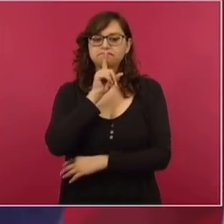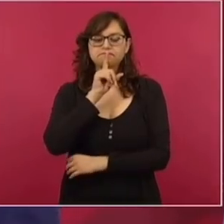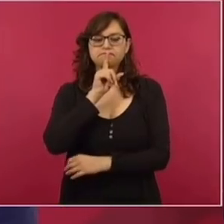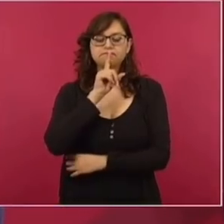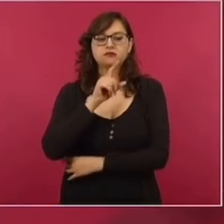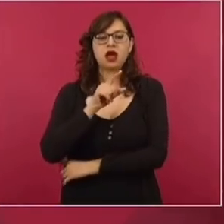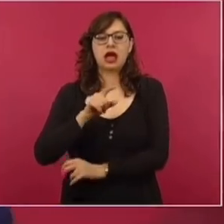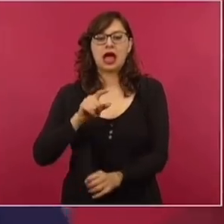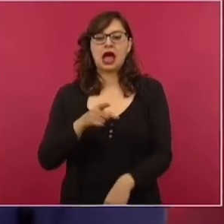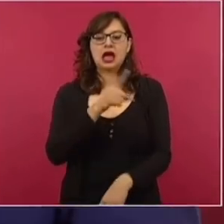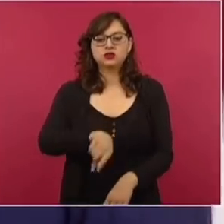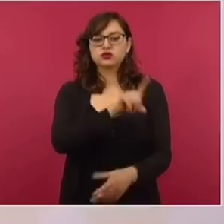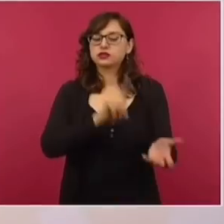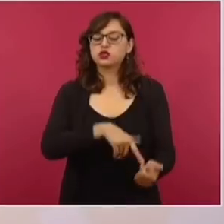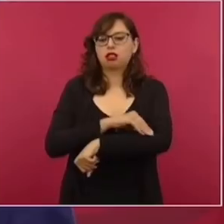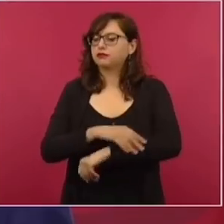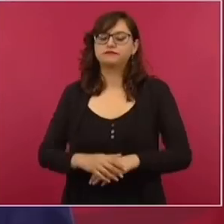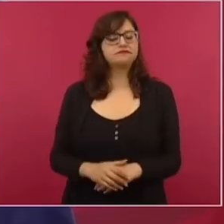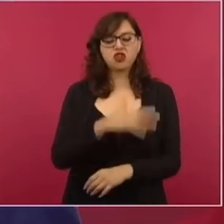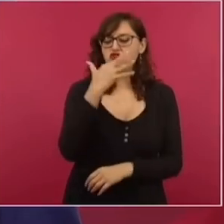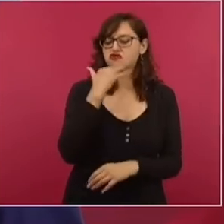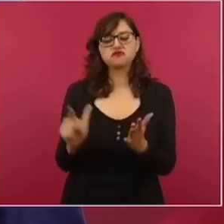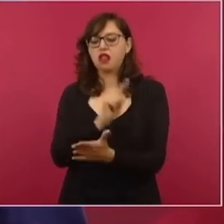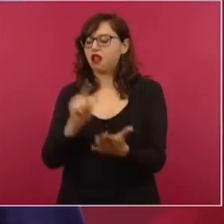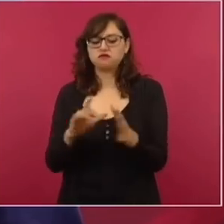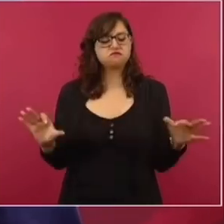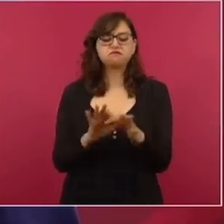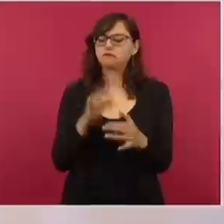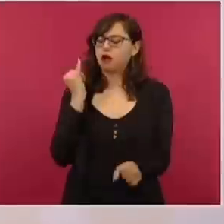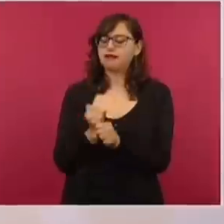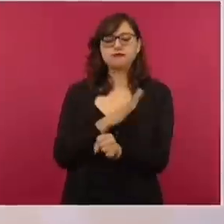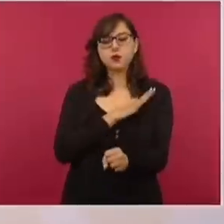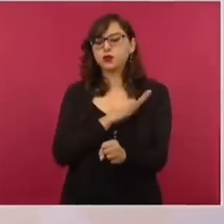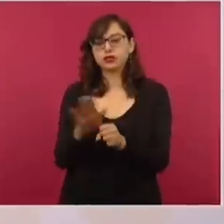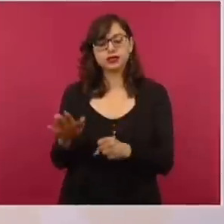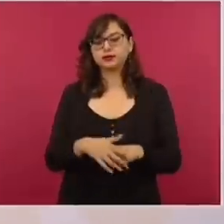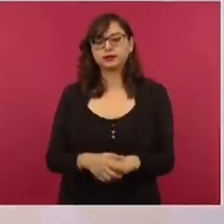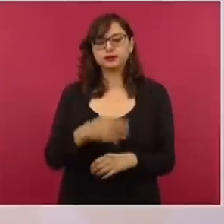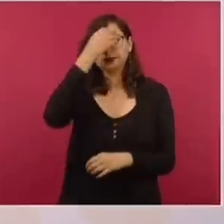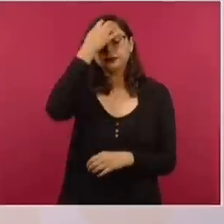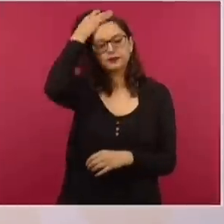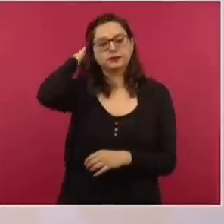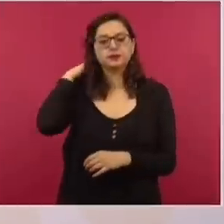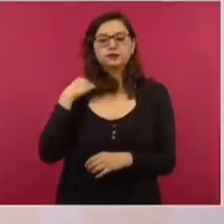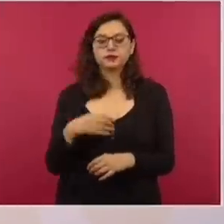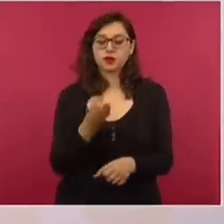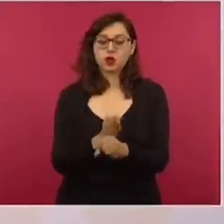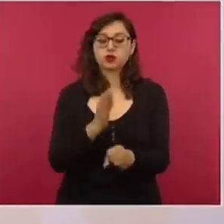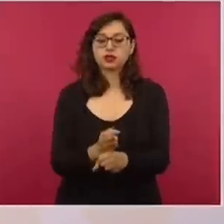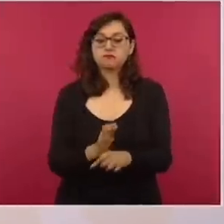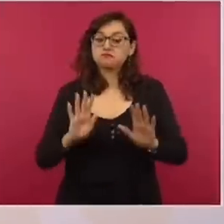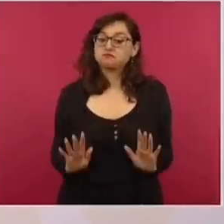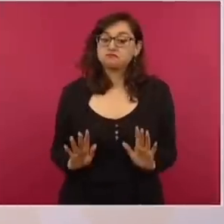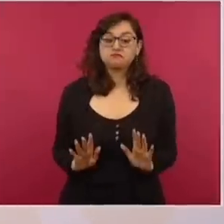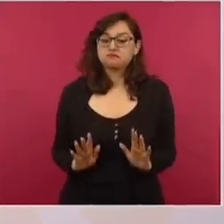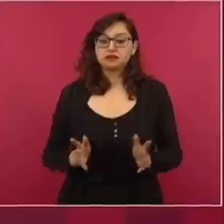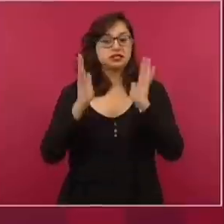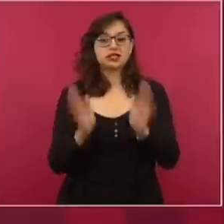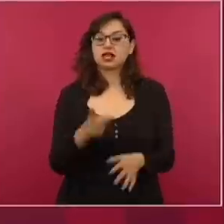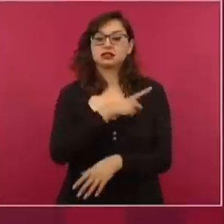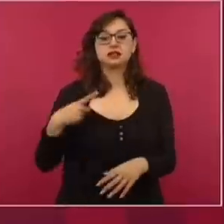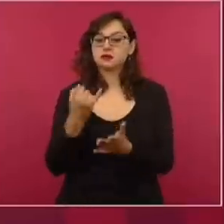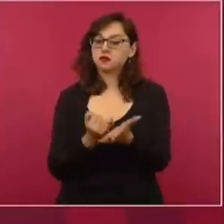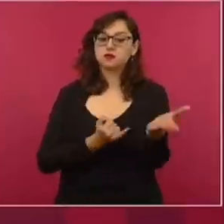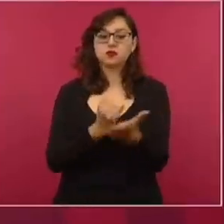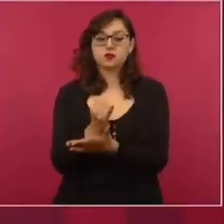un acto de corrupción. Estamos ante el predominio de un grupo que